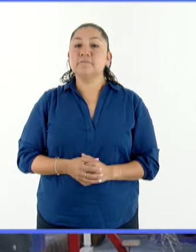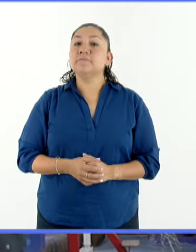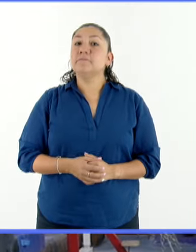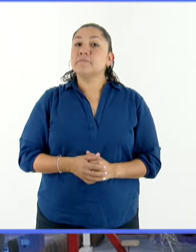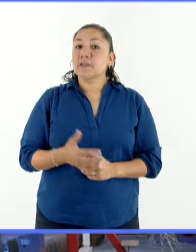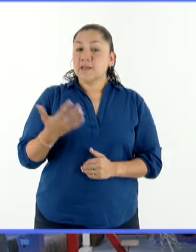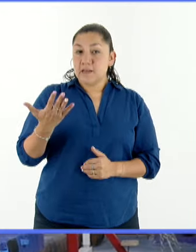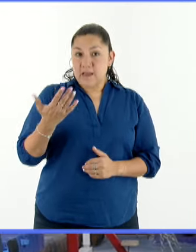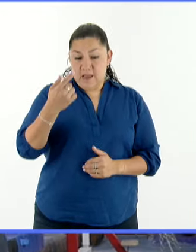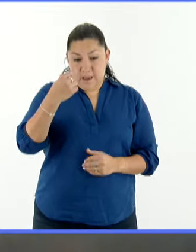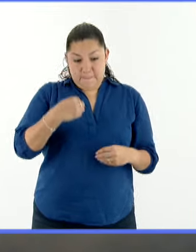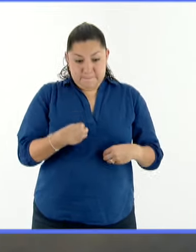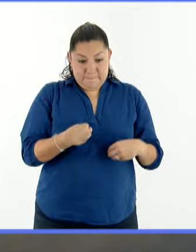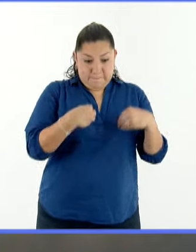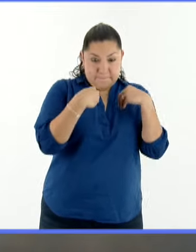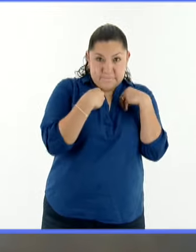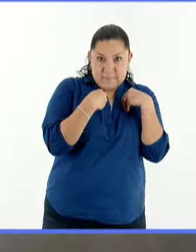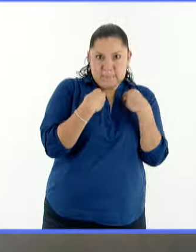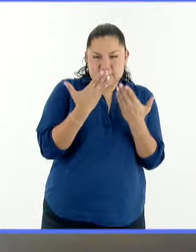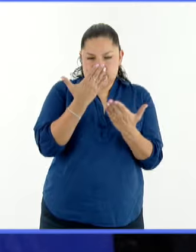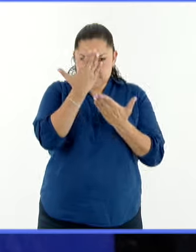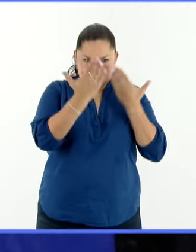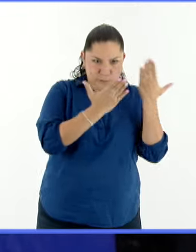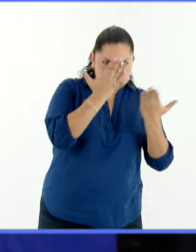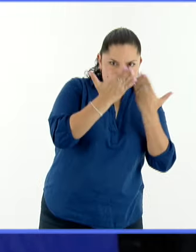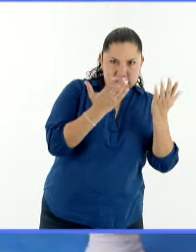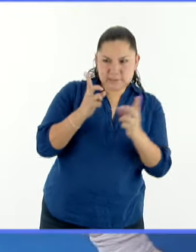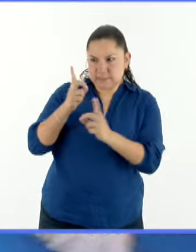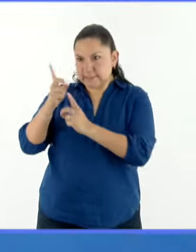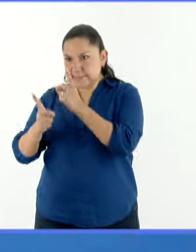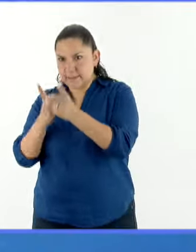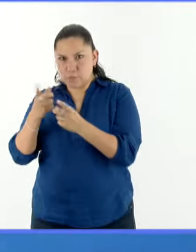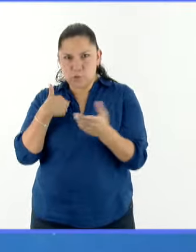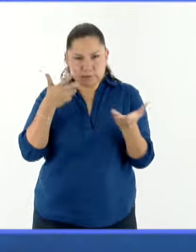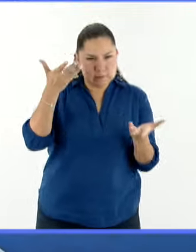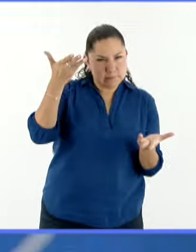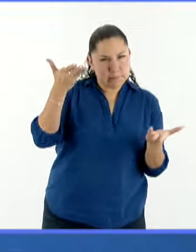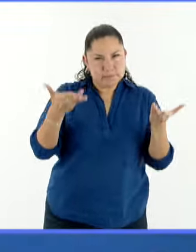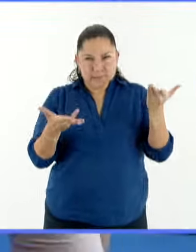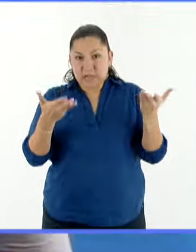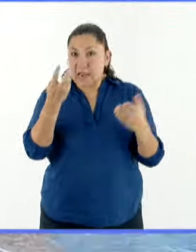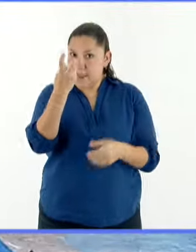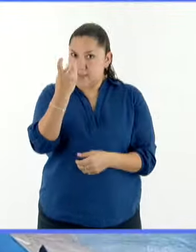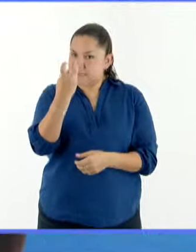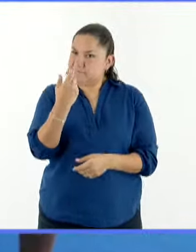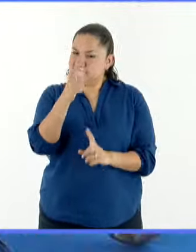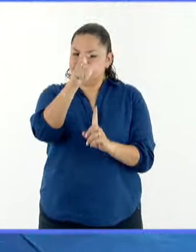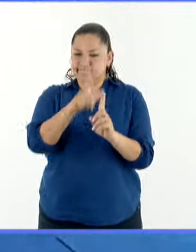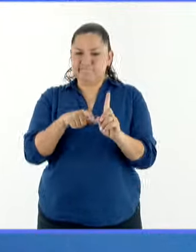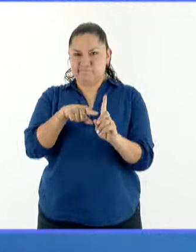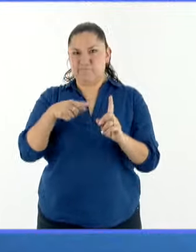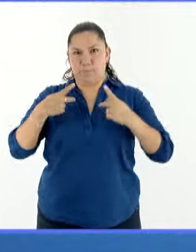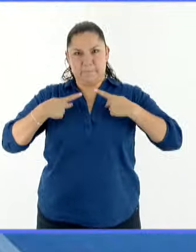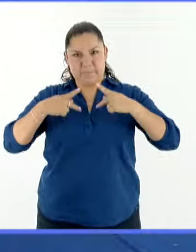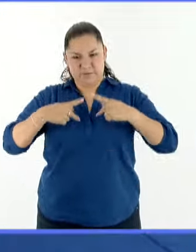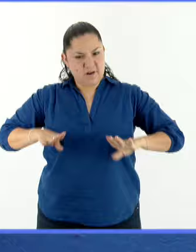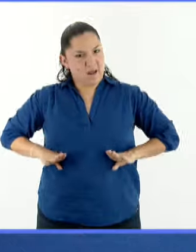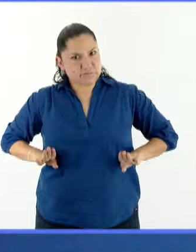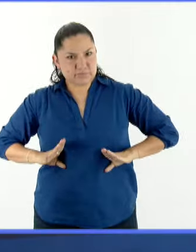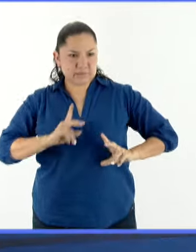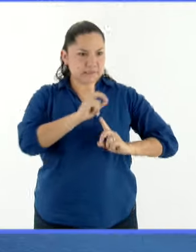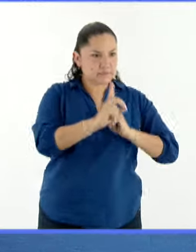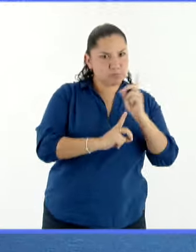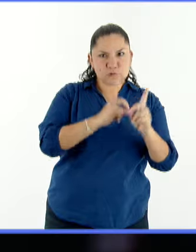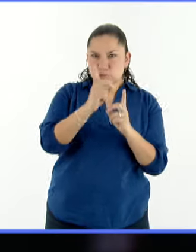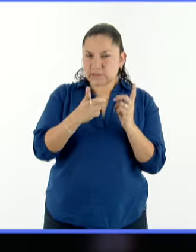Encontrar el balance entre las labores académicas y las exigencias deportivas, esa es la vida del estudiante atleta, un ritmo que puede ser muy